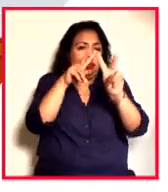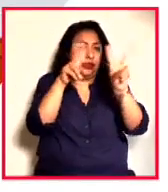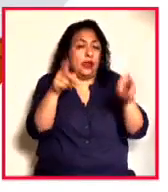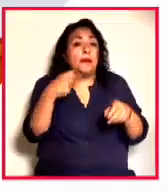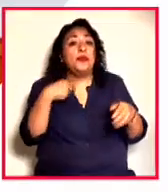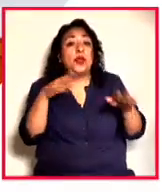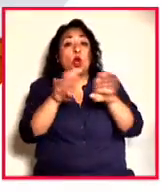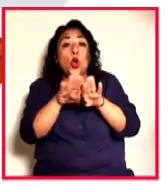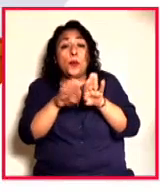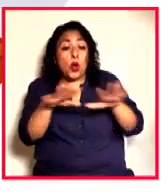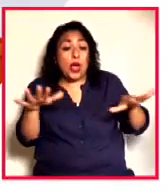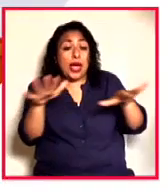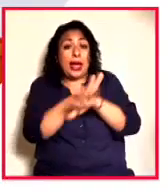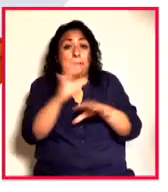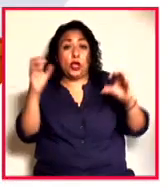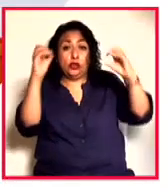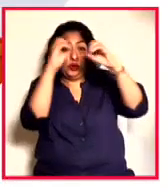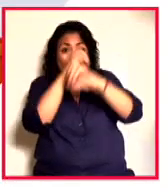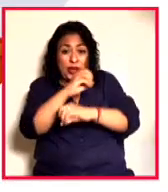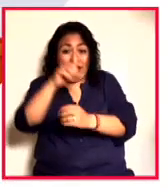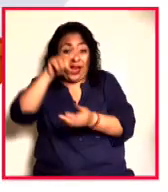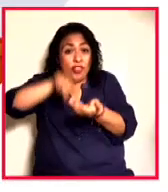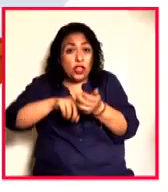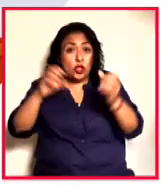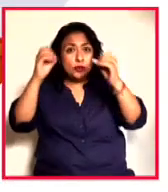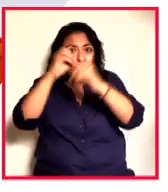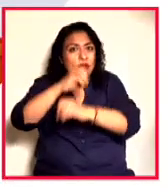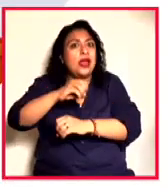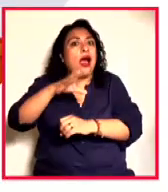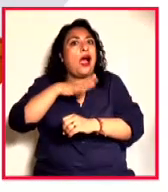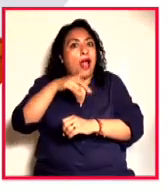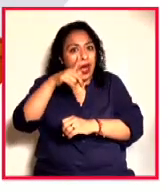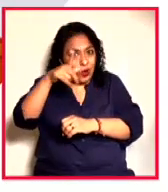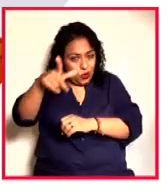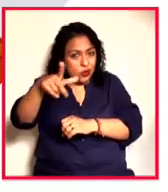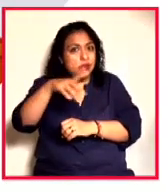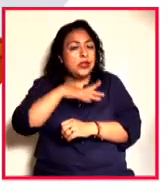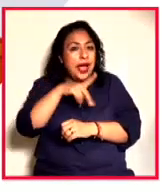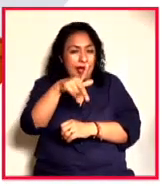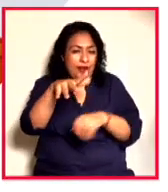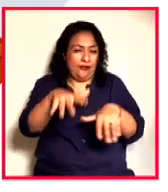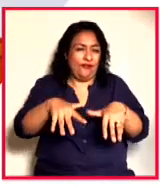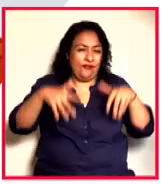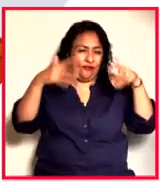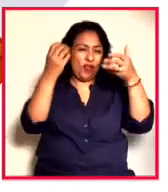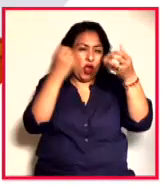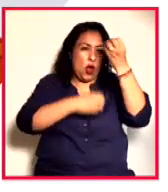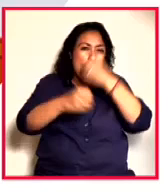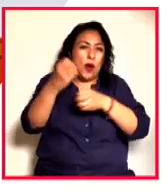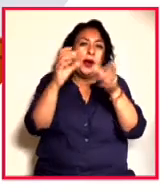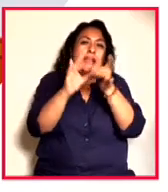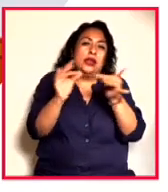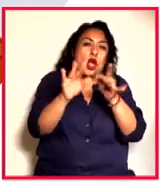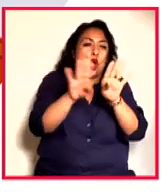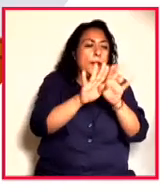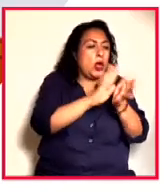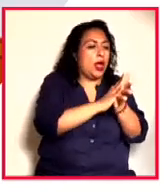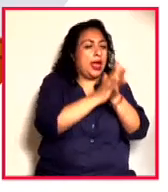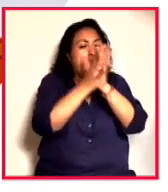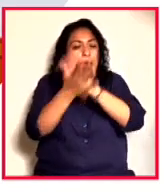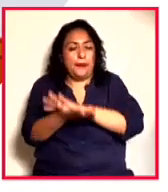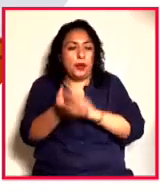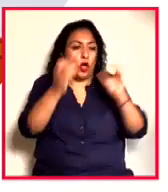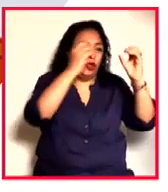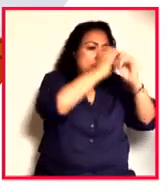la oscuridad y cómo detrás de la oscuridad hay mucha luz? Entonces, el espectáculo, digamos, que narra esa transformación de la oscuridad